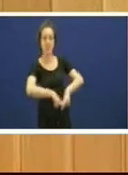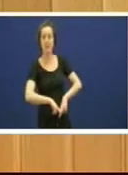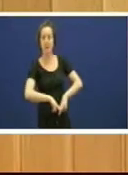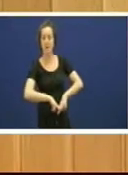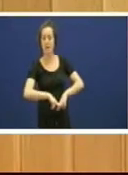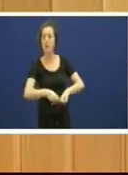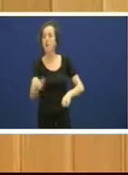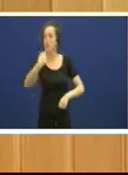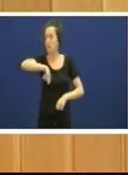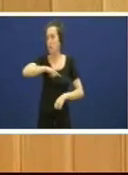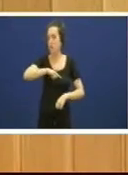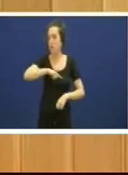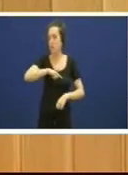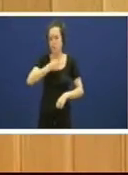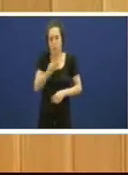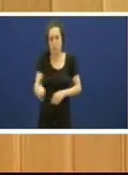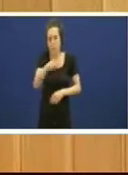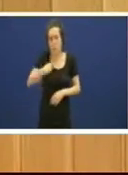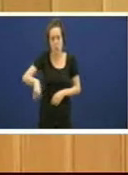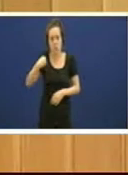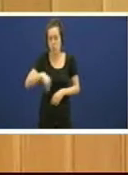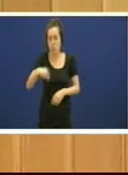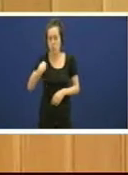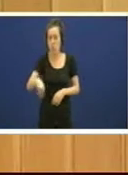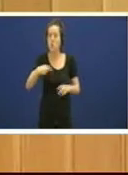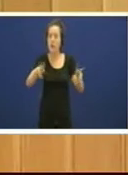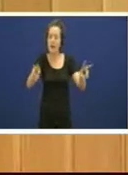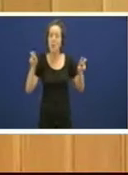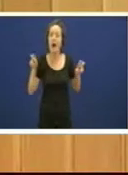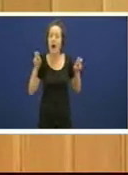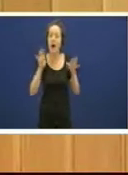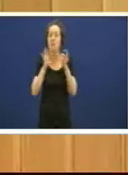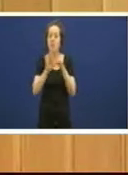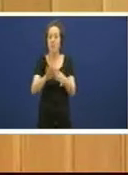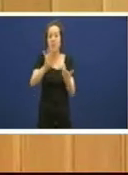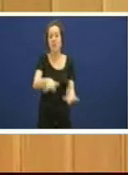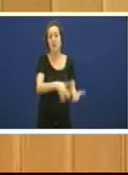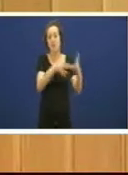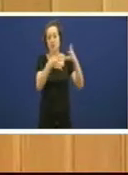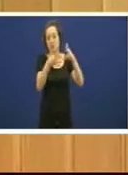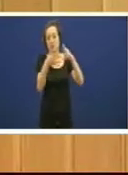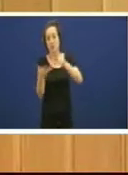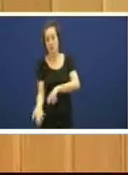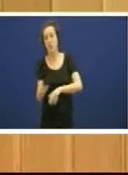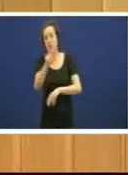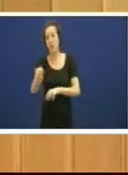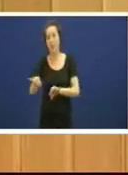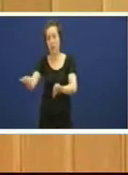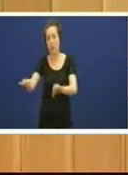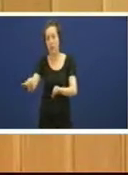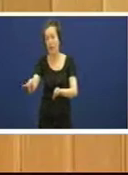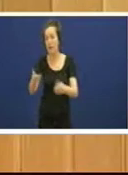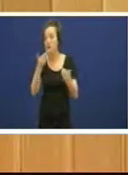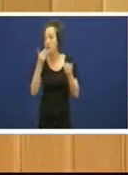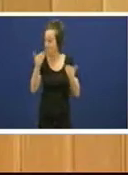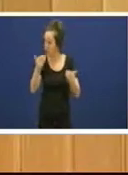o que dixemos e o mesmo decimos agora con relación a conversión en fundación especial moitas gracias e